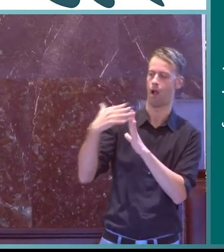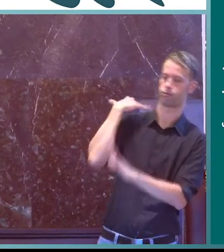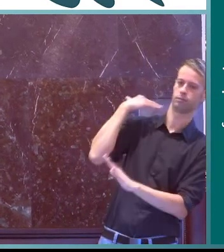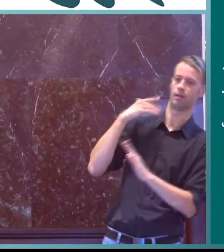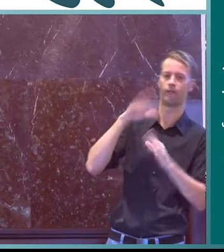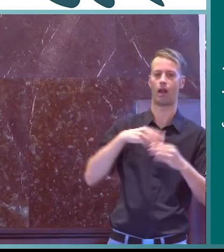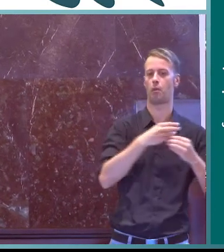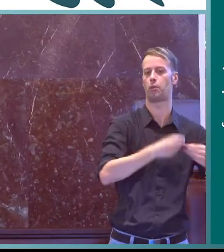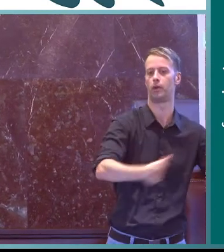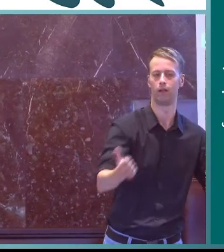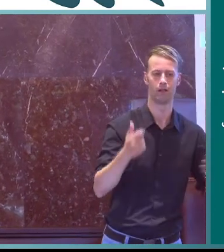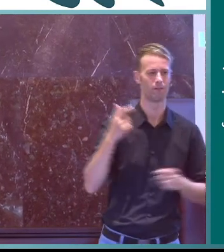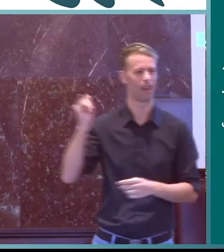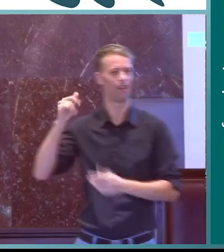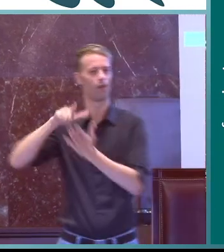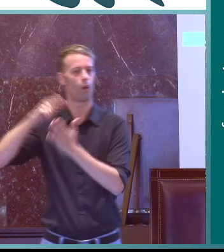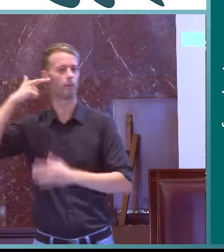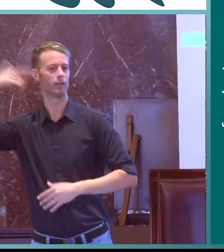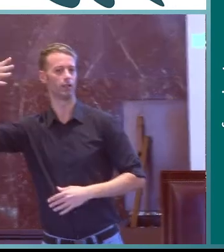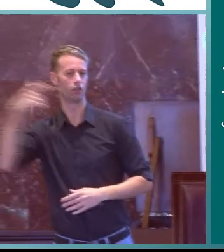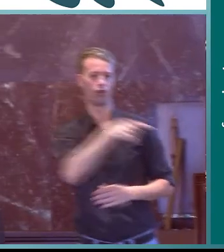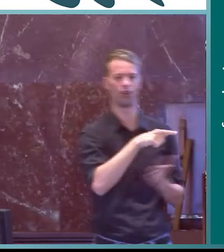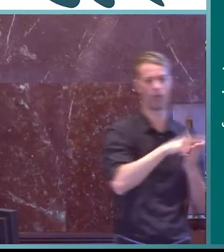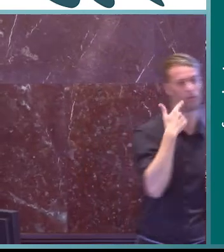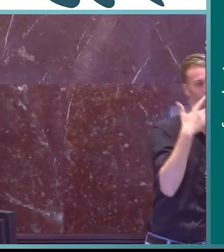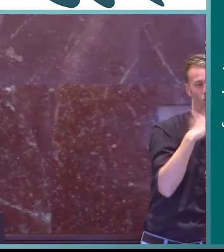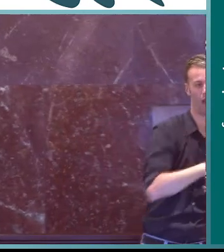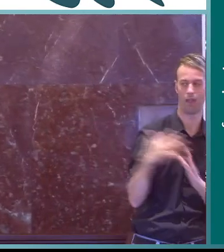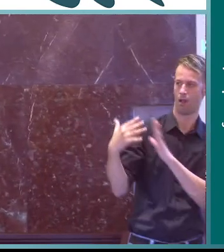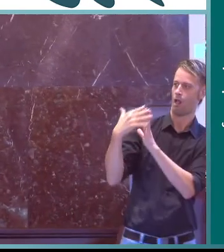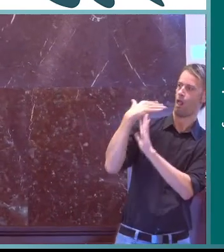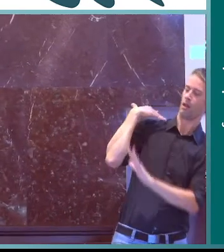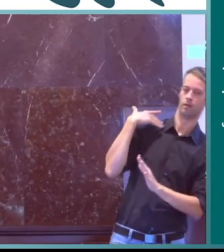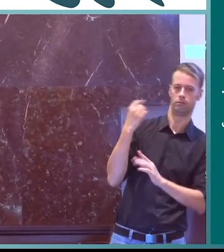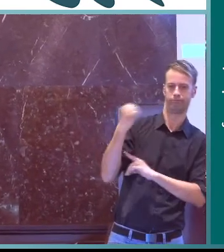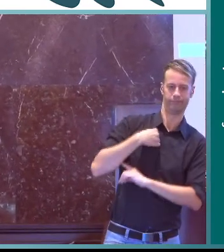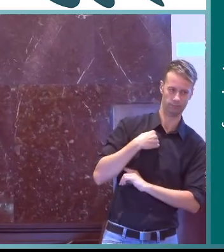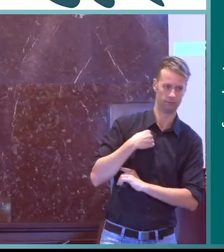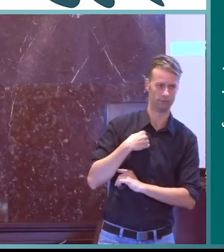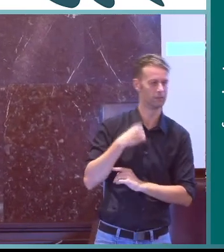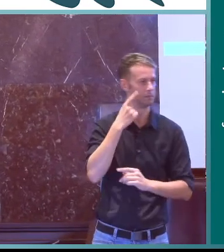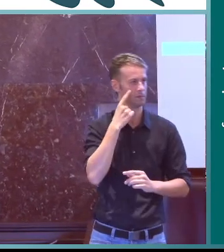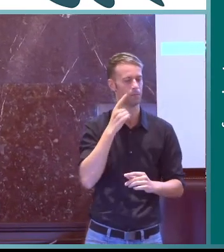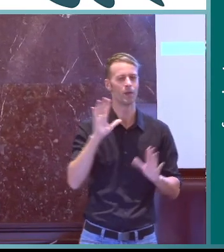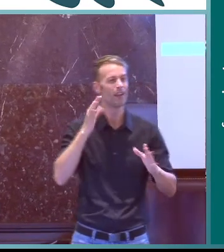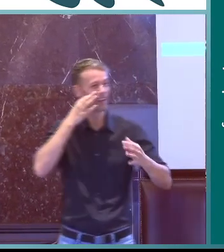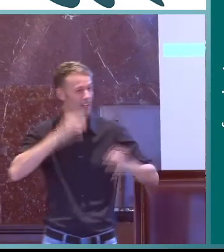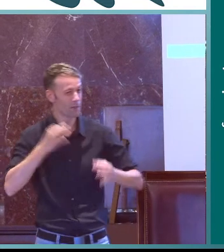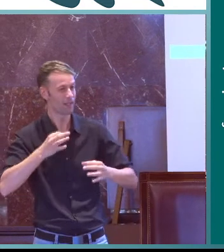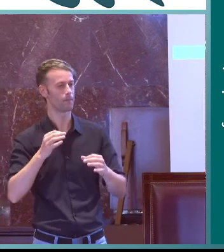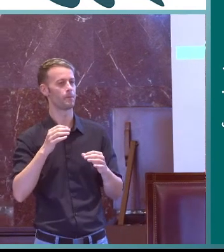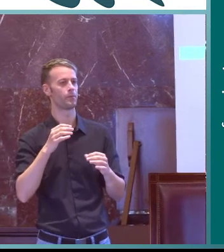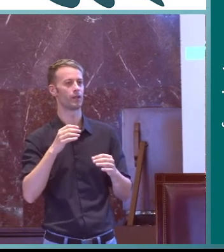llamémosle sobre otra dominada y que al final lo que haga es que la lengua dominante por tener más prestigio a lo mejor acabe